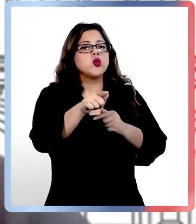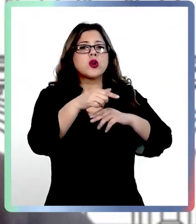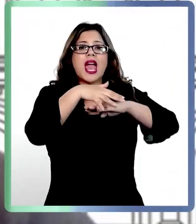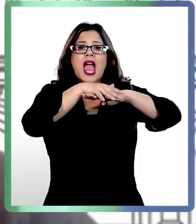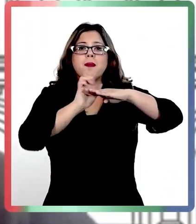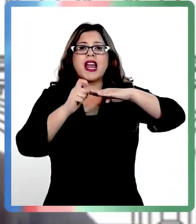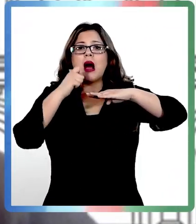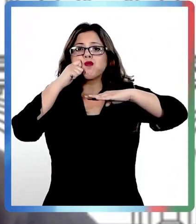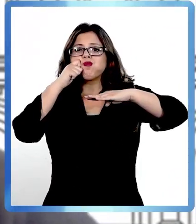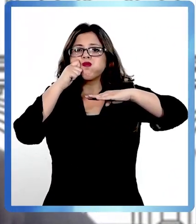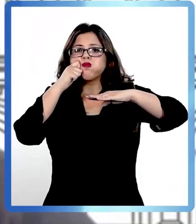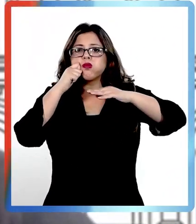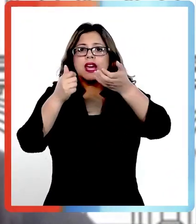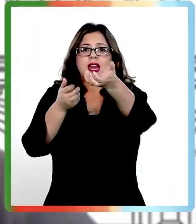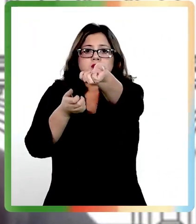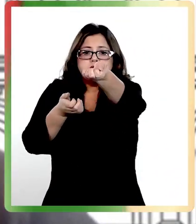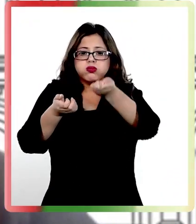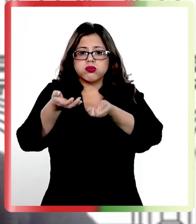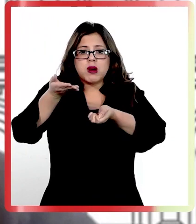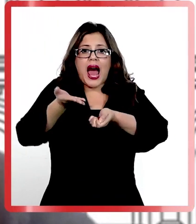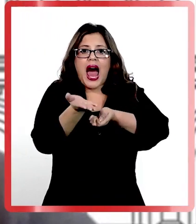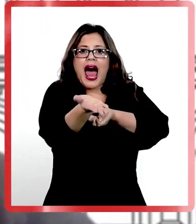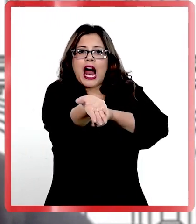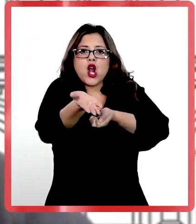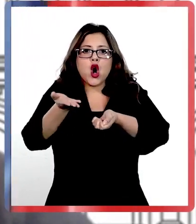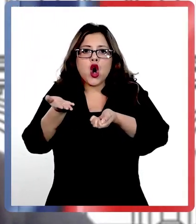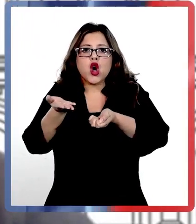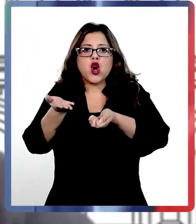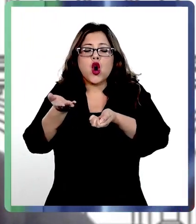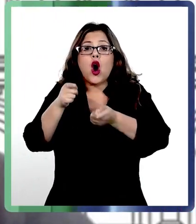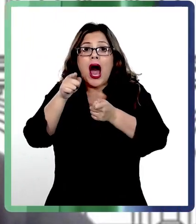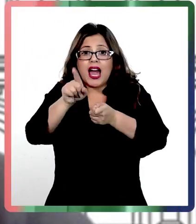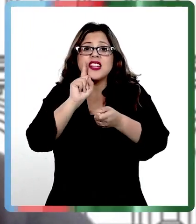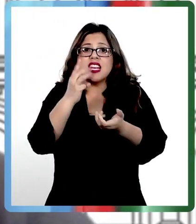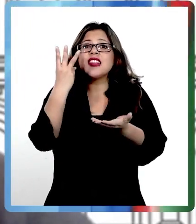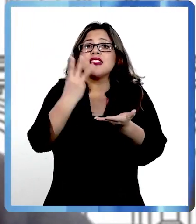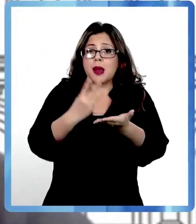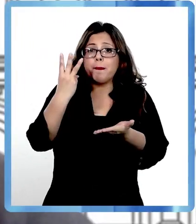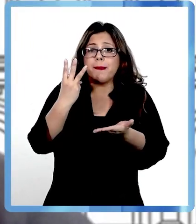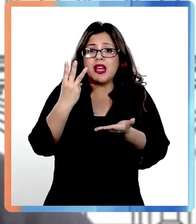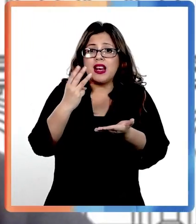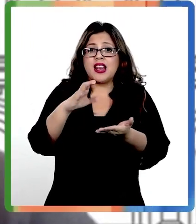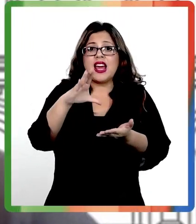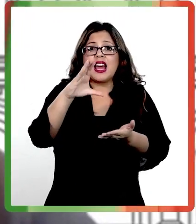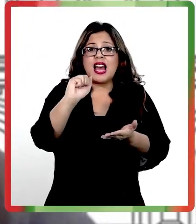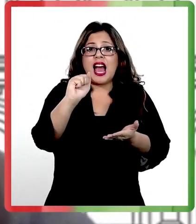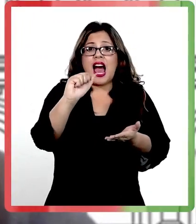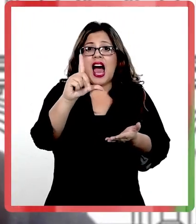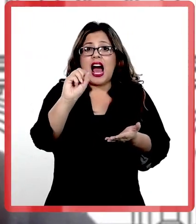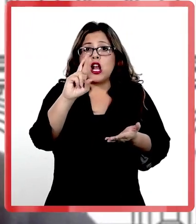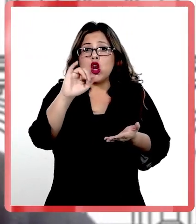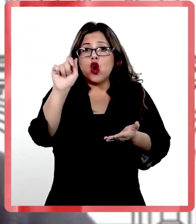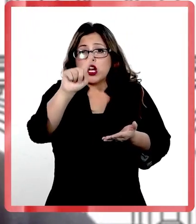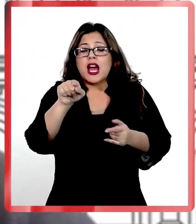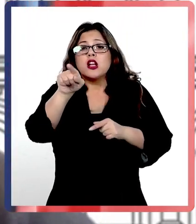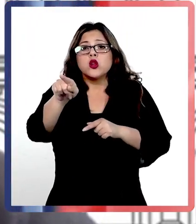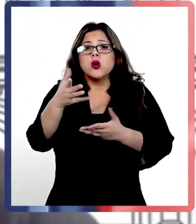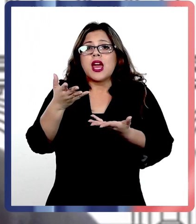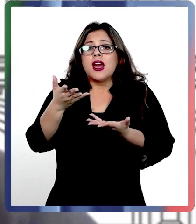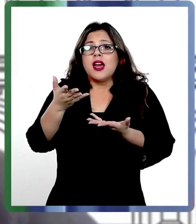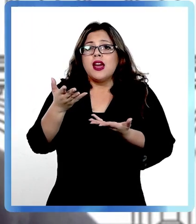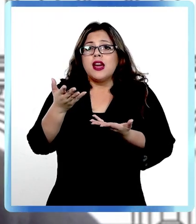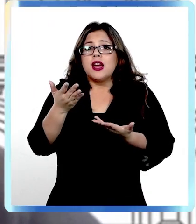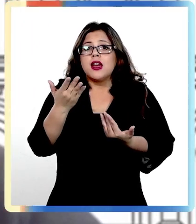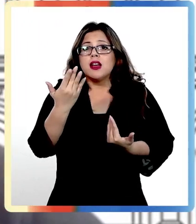horno y después te la repites, ahí ya tienes alrededor de tres mil calorías. Si tomas un destilado, ahí ya tienes